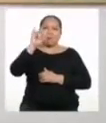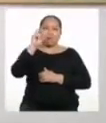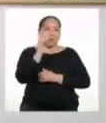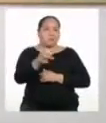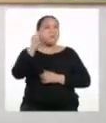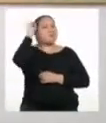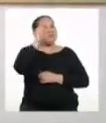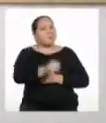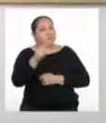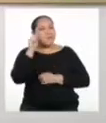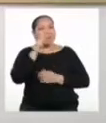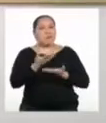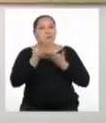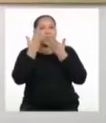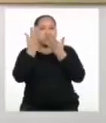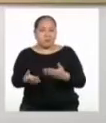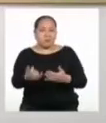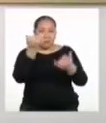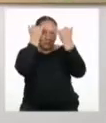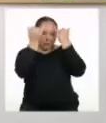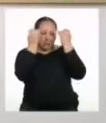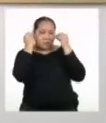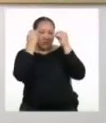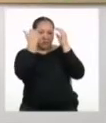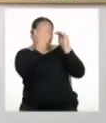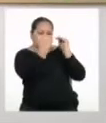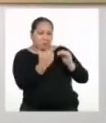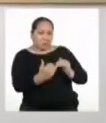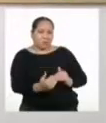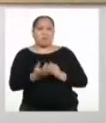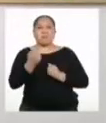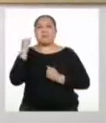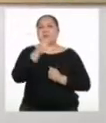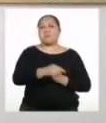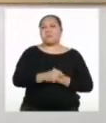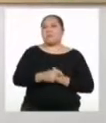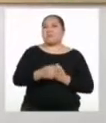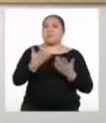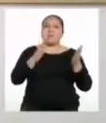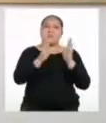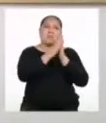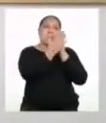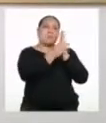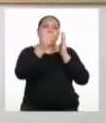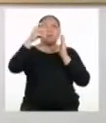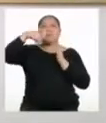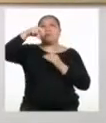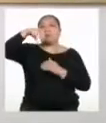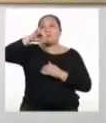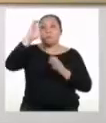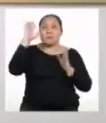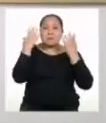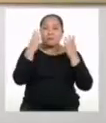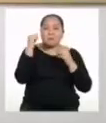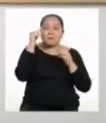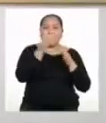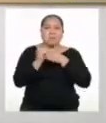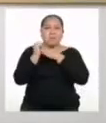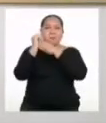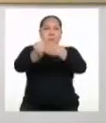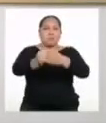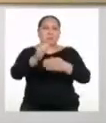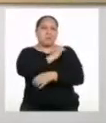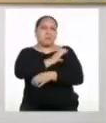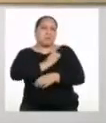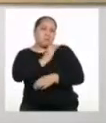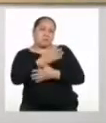instructivo nos brinda indicaciones sobre cómo elaborar o hacer algo. Puede tener forma de un manual con pasos para armar algo o como una guía de